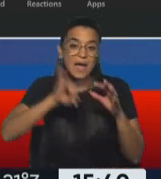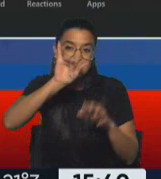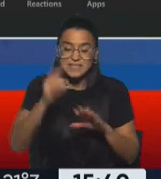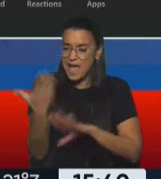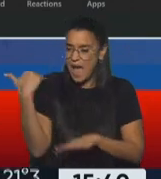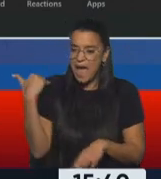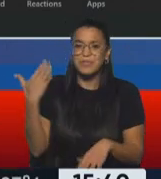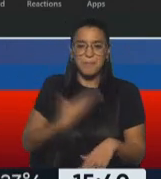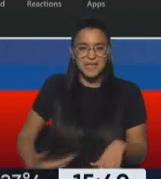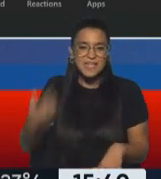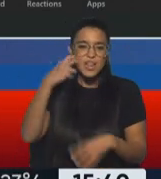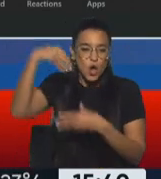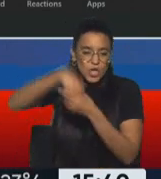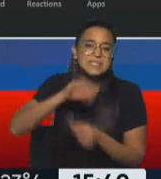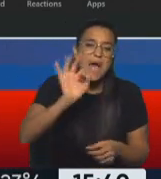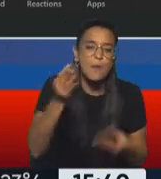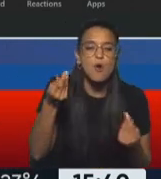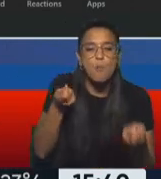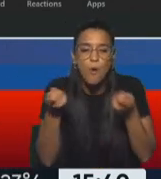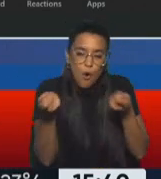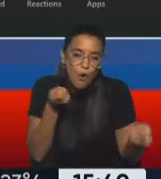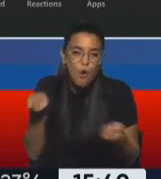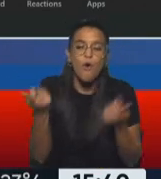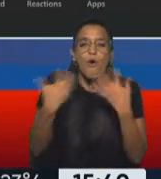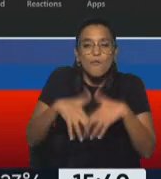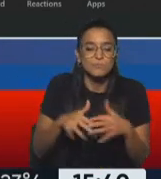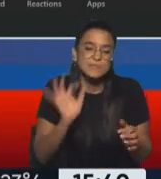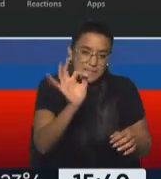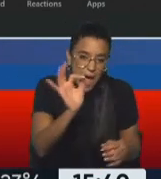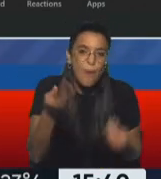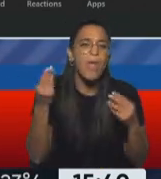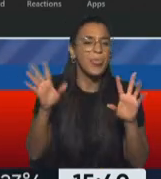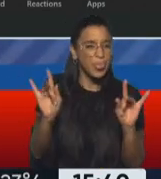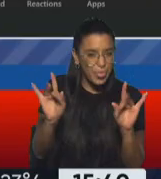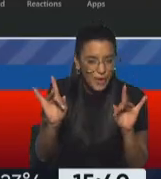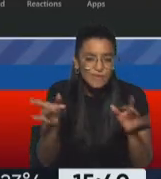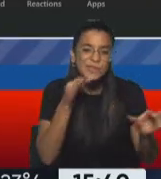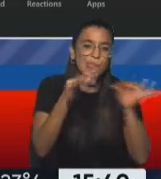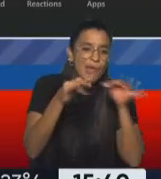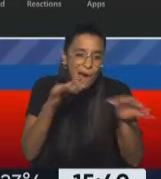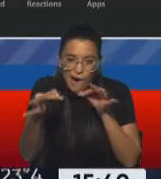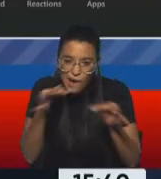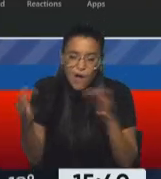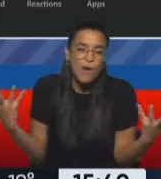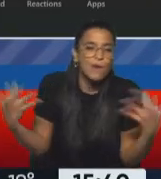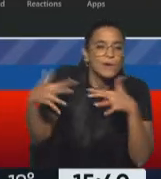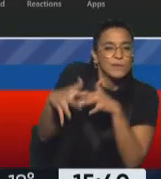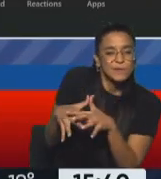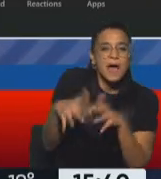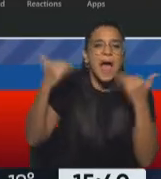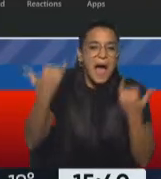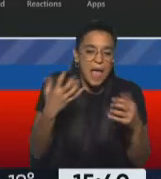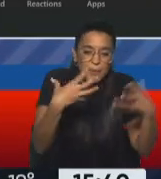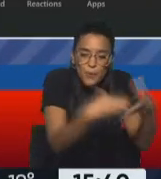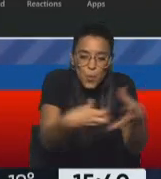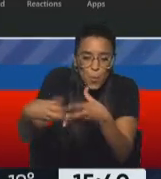Congreso, que sabe cómo funciona el Congreso, que sabe la complejidad de dialogar y articular con las diversas